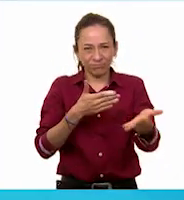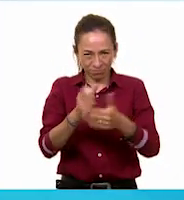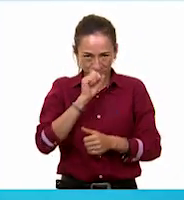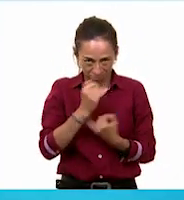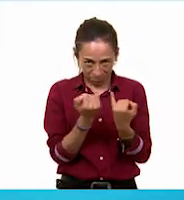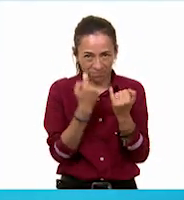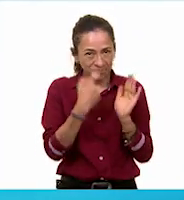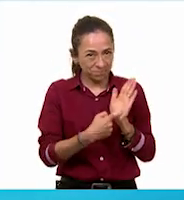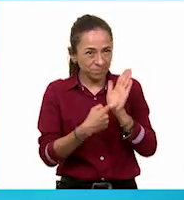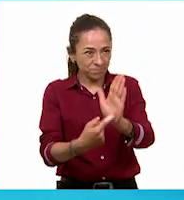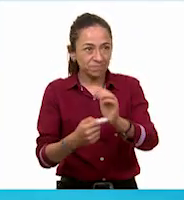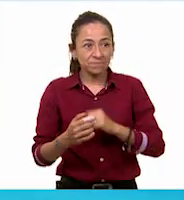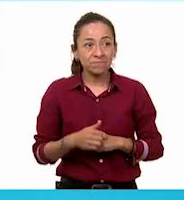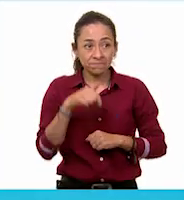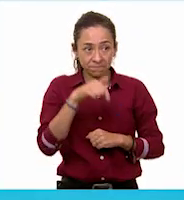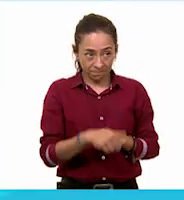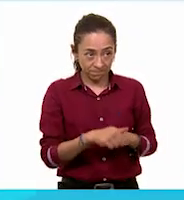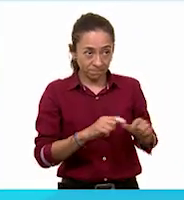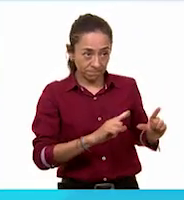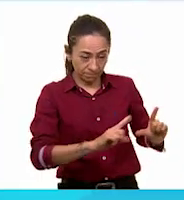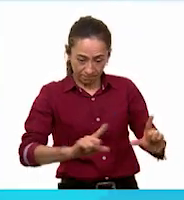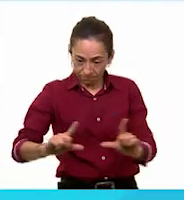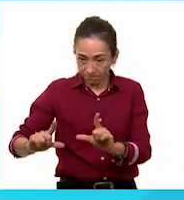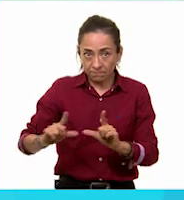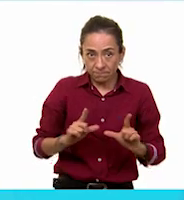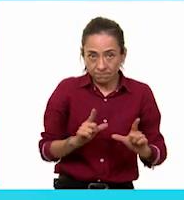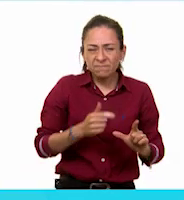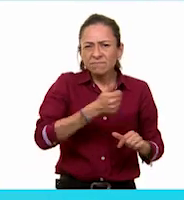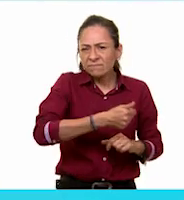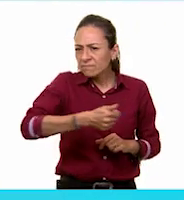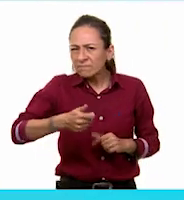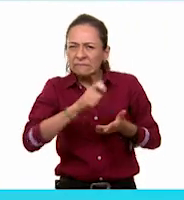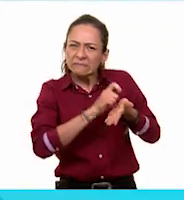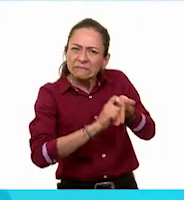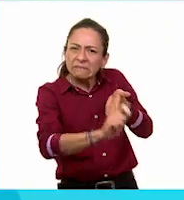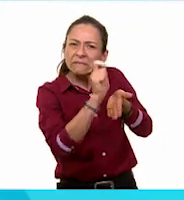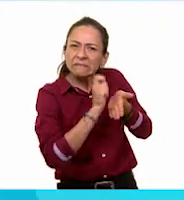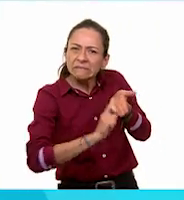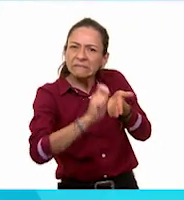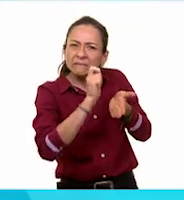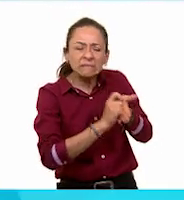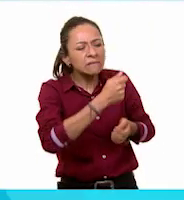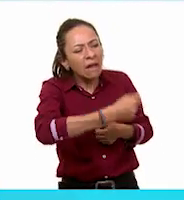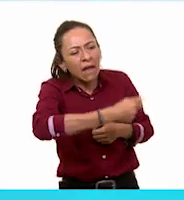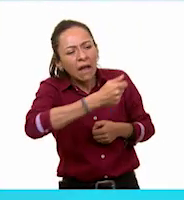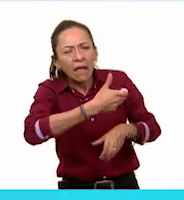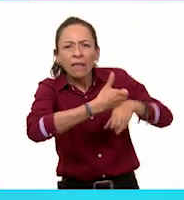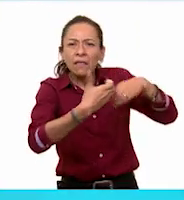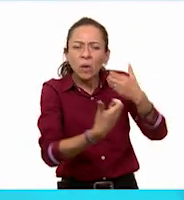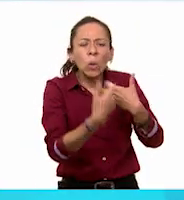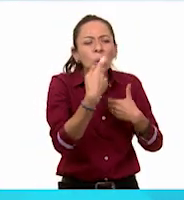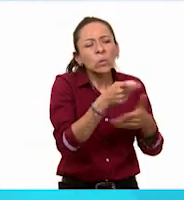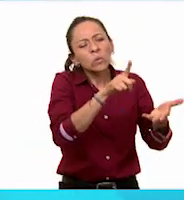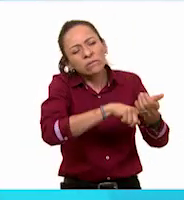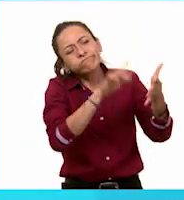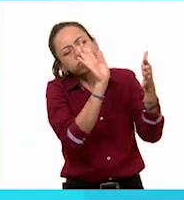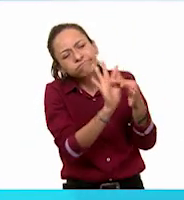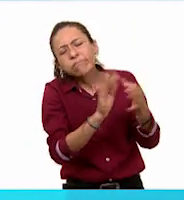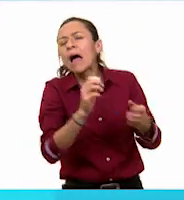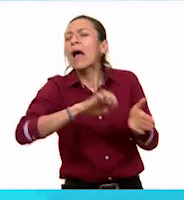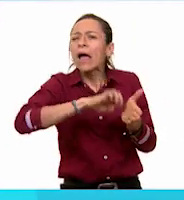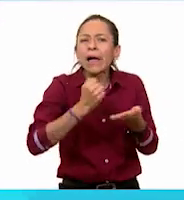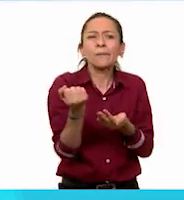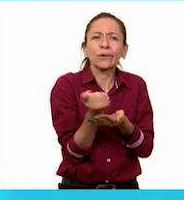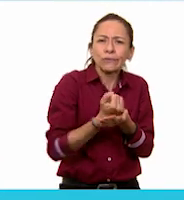Preparé este fichero y en cada ficha escribí una explicación de cada objeto, como el malcajete, la